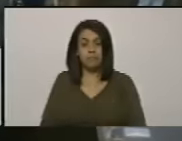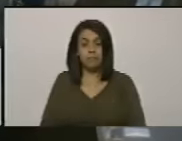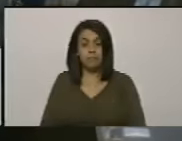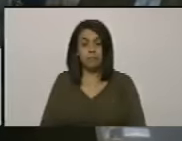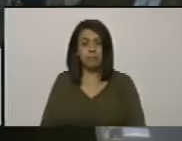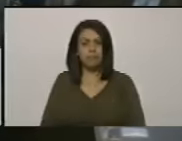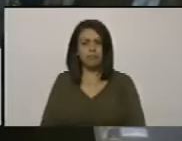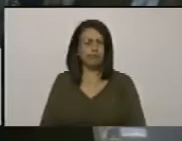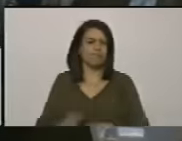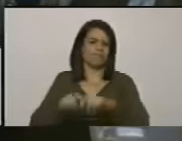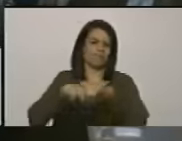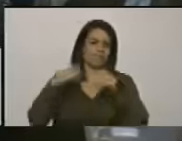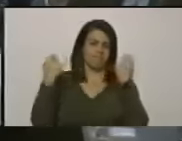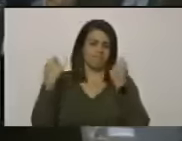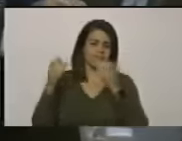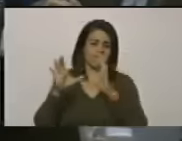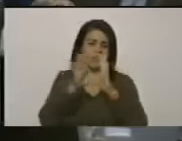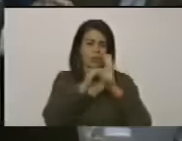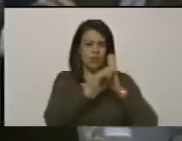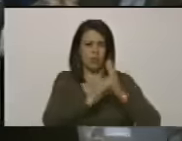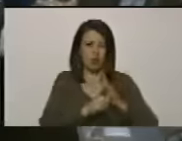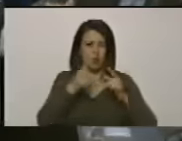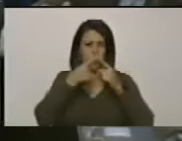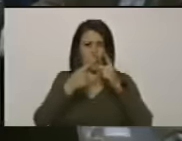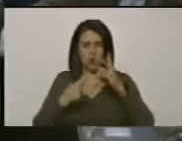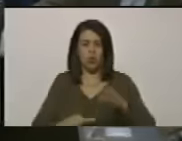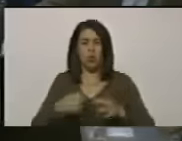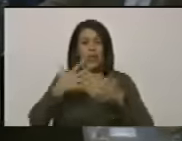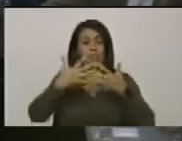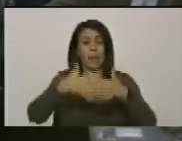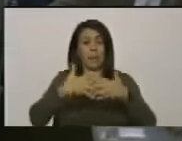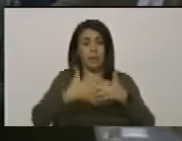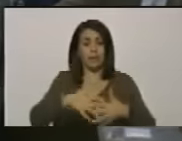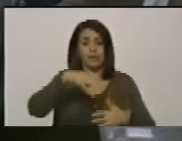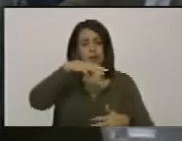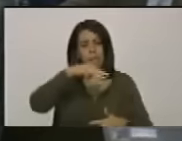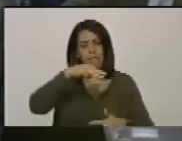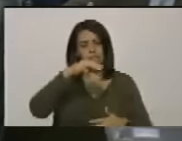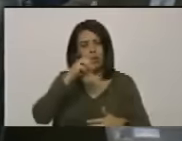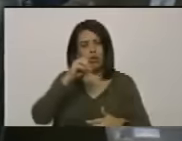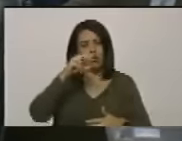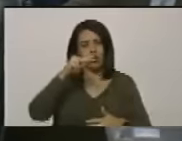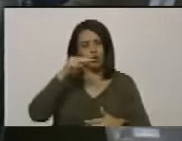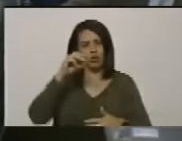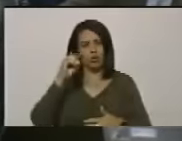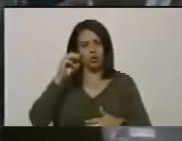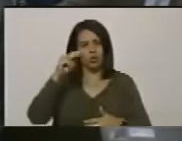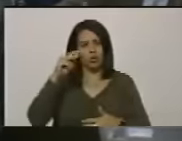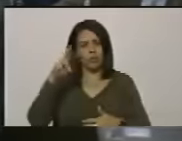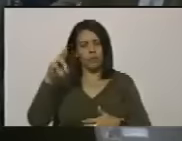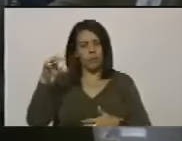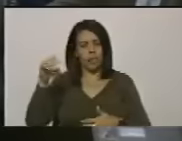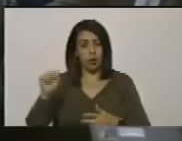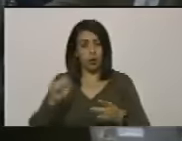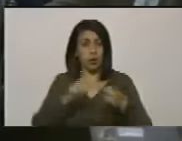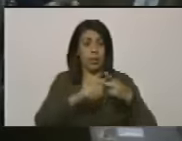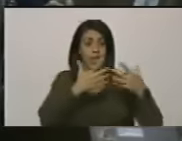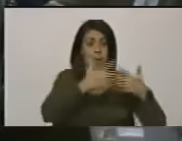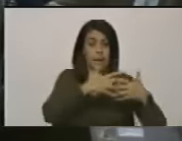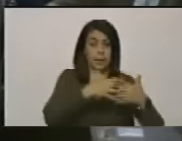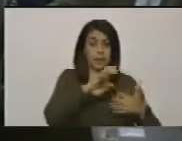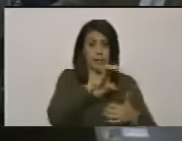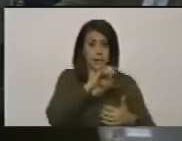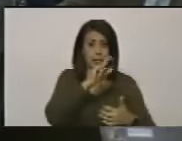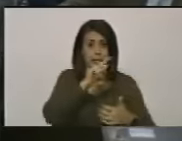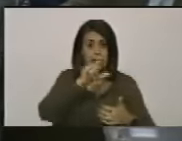el despedazamiento el saqueo la piñata de monómeros las cuotas de cirgo lo que